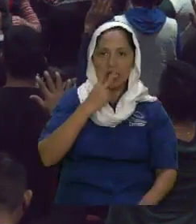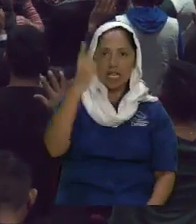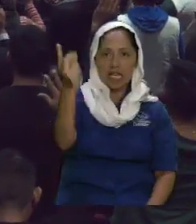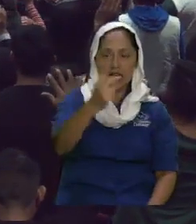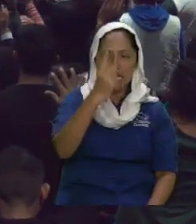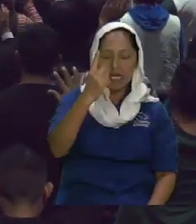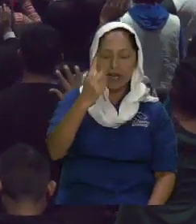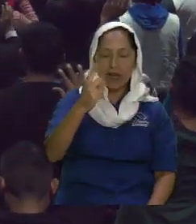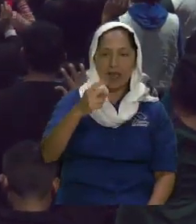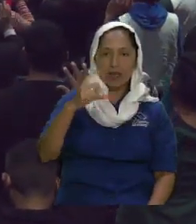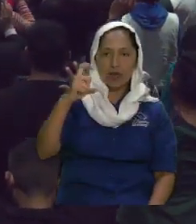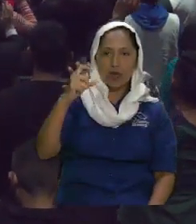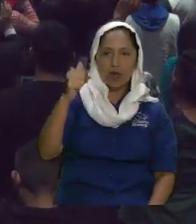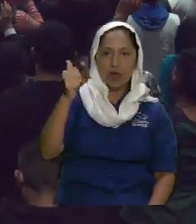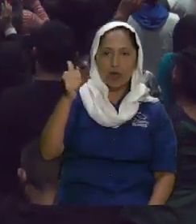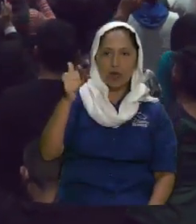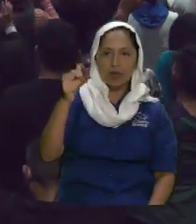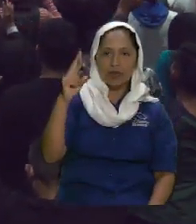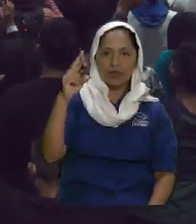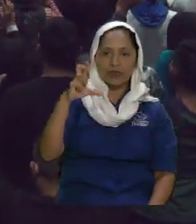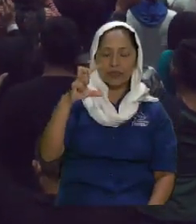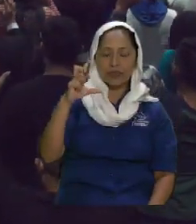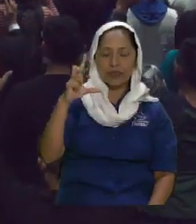sí señor sí señor